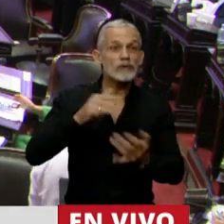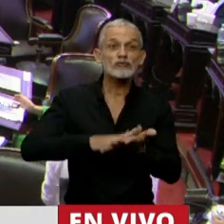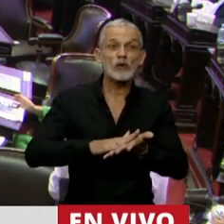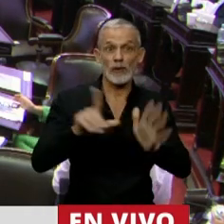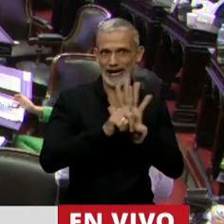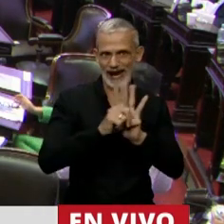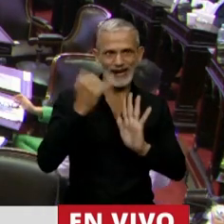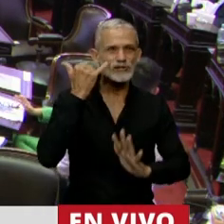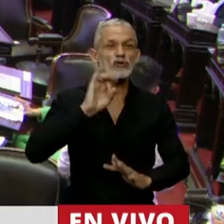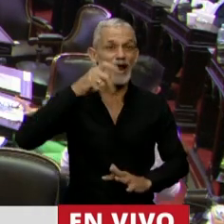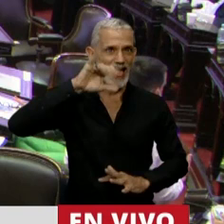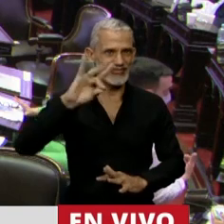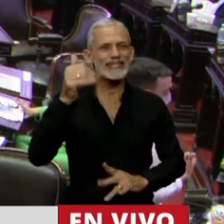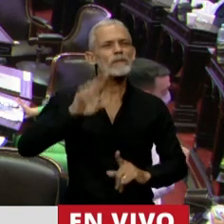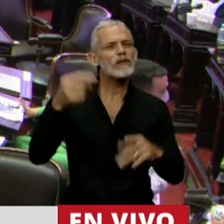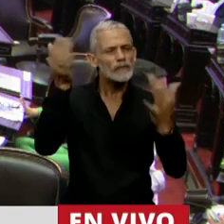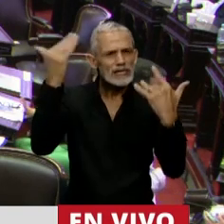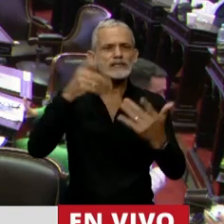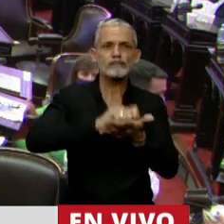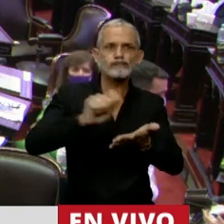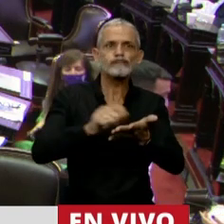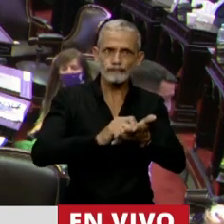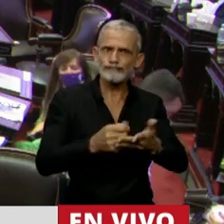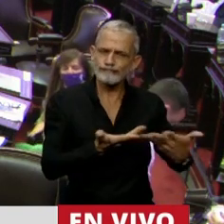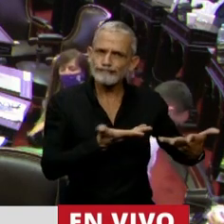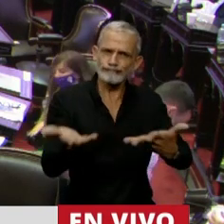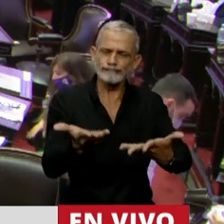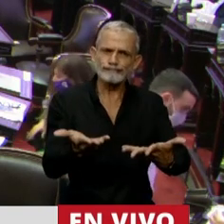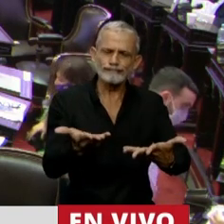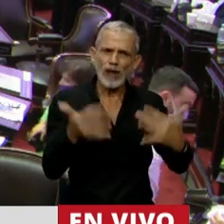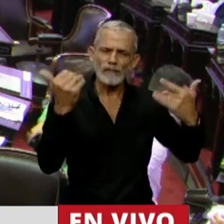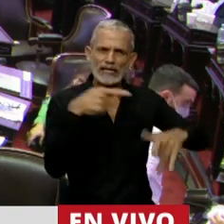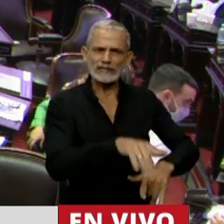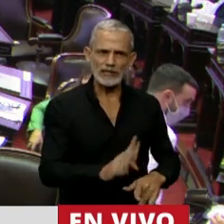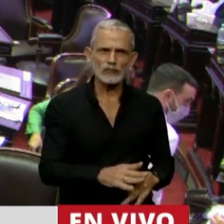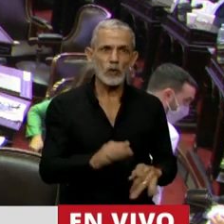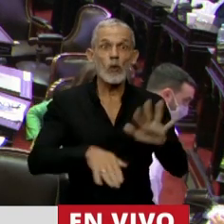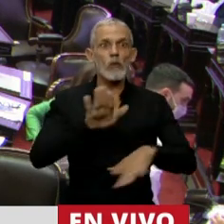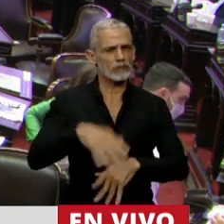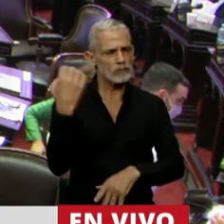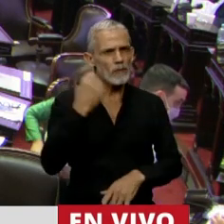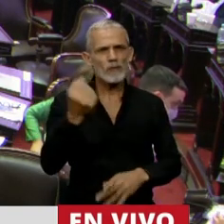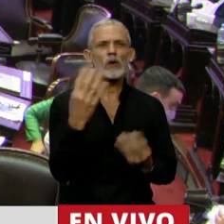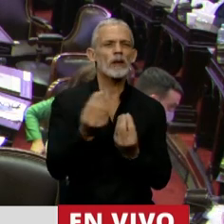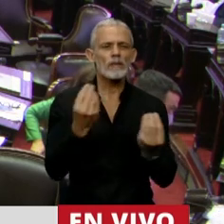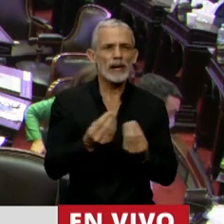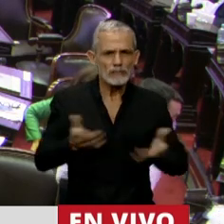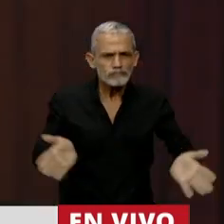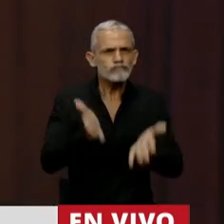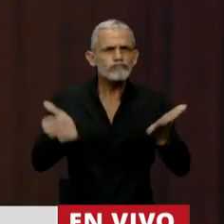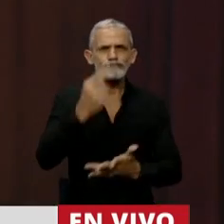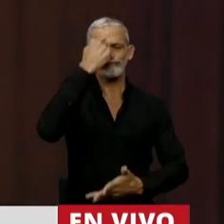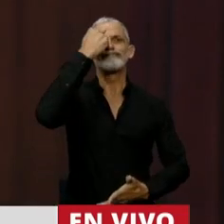Yolanda y felicitar a los autores e impulsores del proyecto. Un paso valioso el que estamos dando a fin de generar